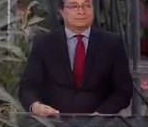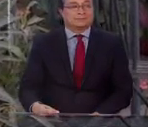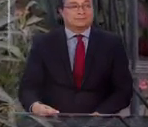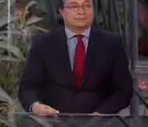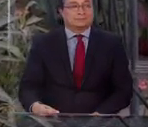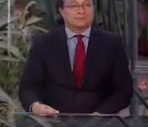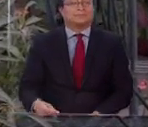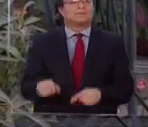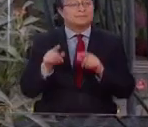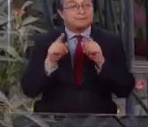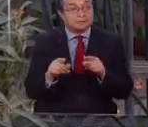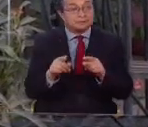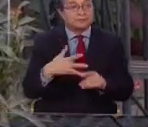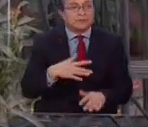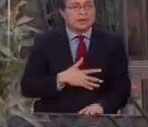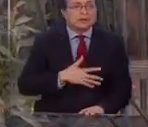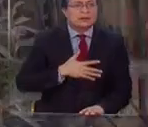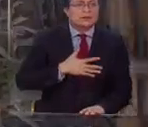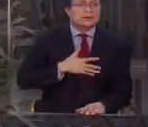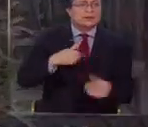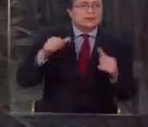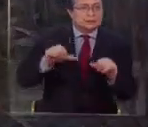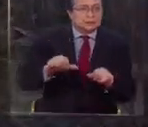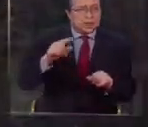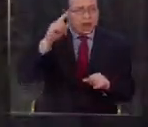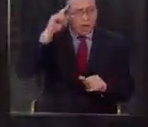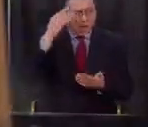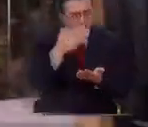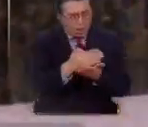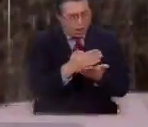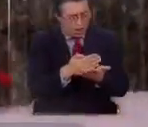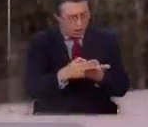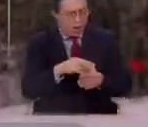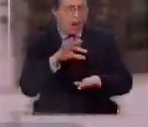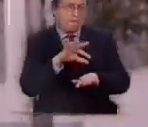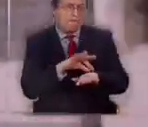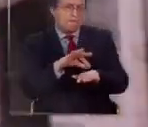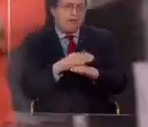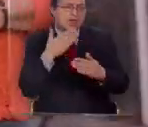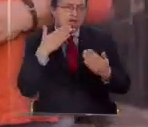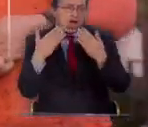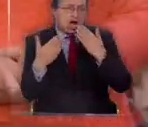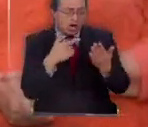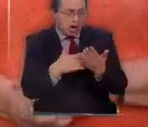Fue entonces que se sintió mal y se acordó de su lista de médicos solidarios.